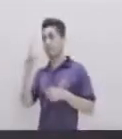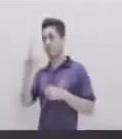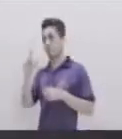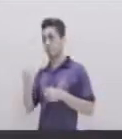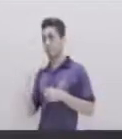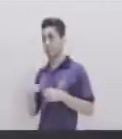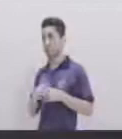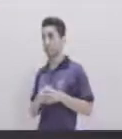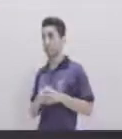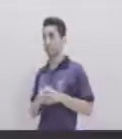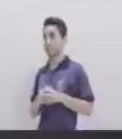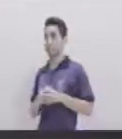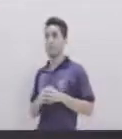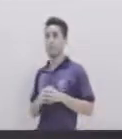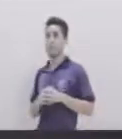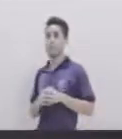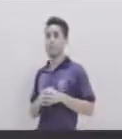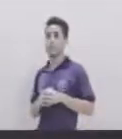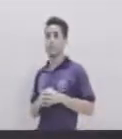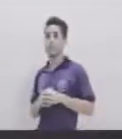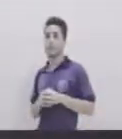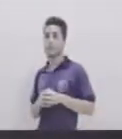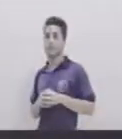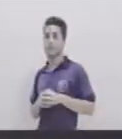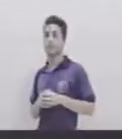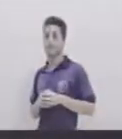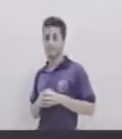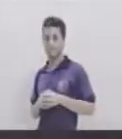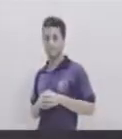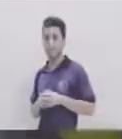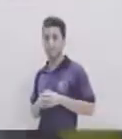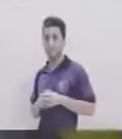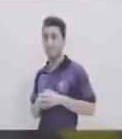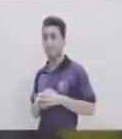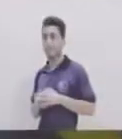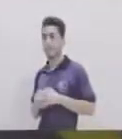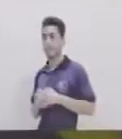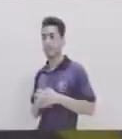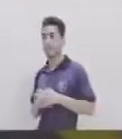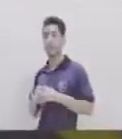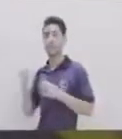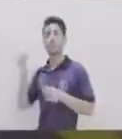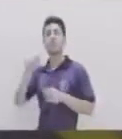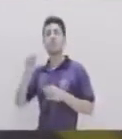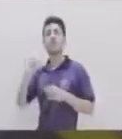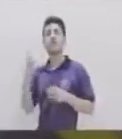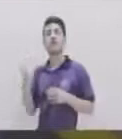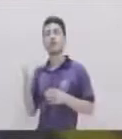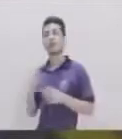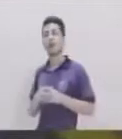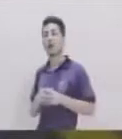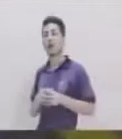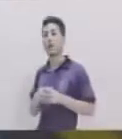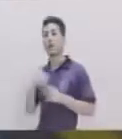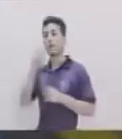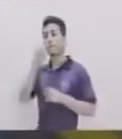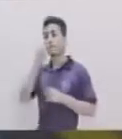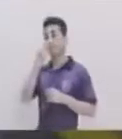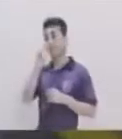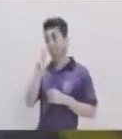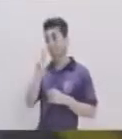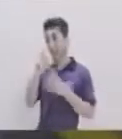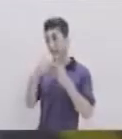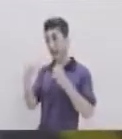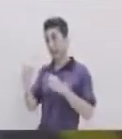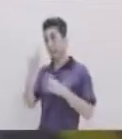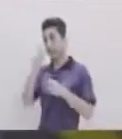A 21 centímetros ¿De acuerdo? Ahora Y igual a 21 centímetros